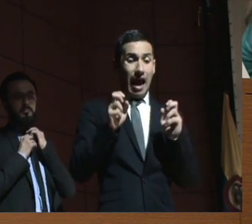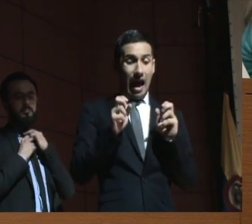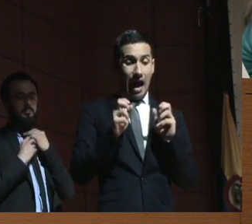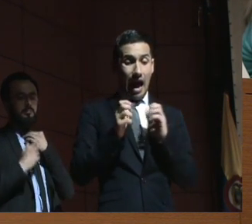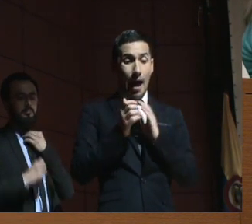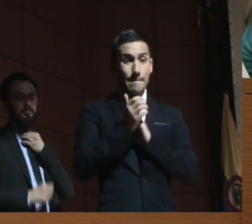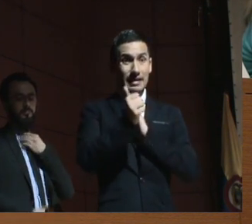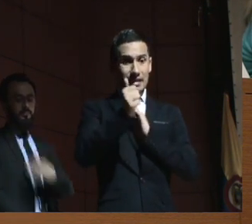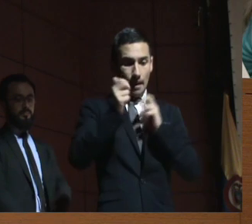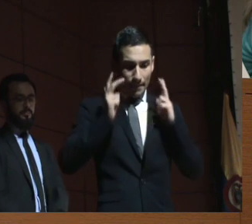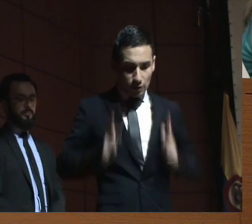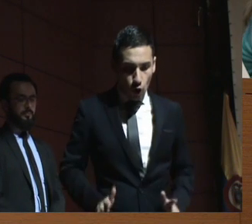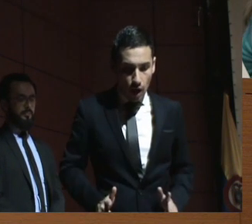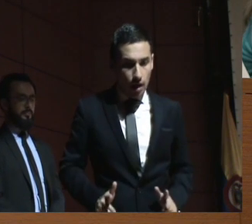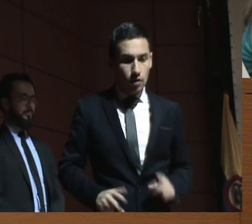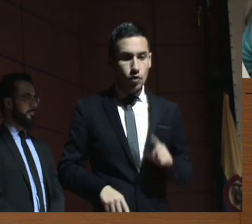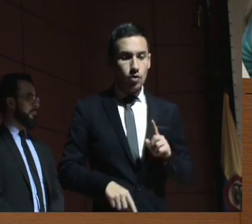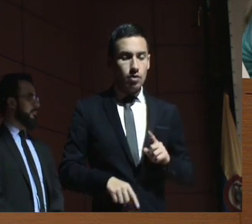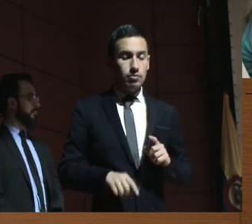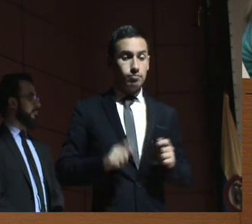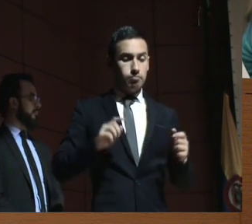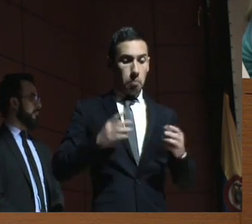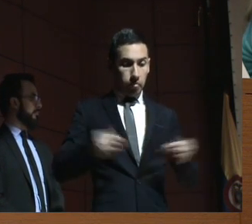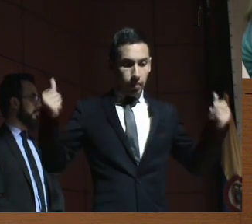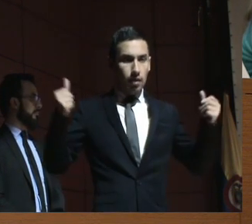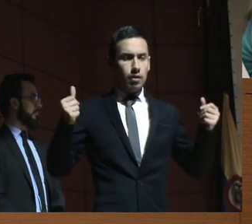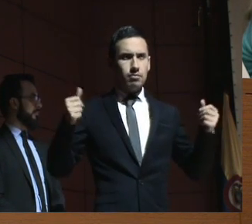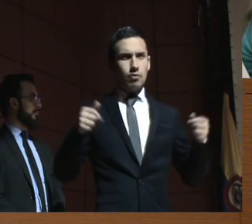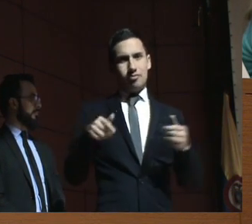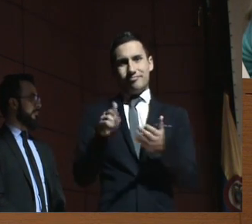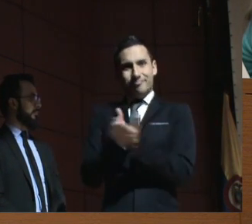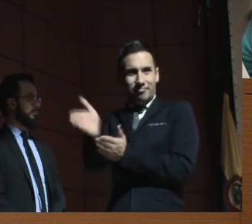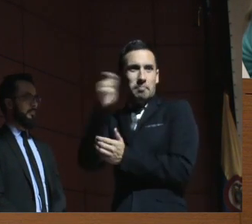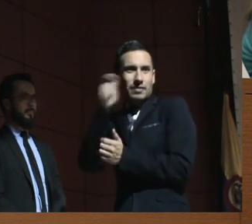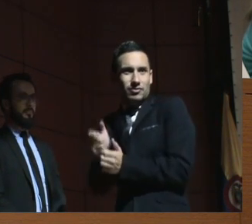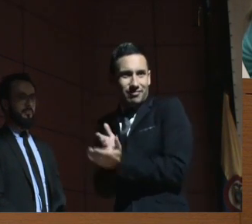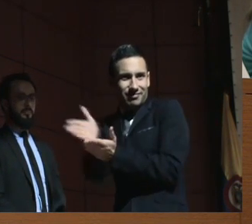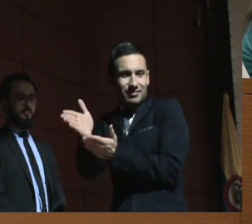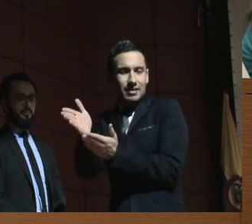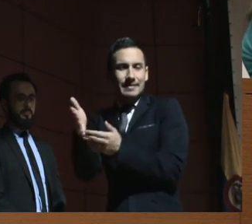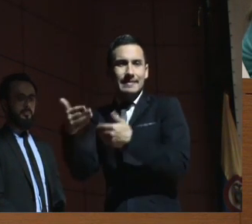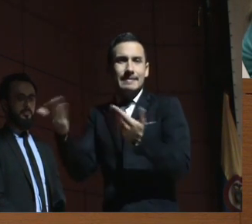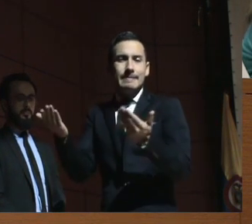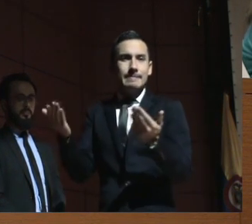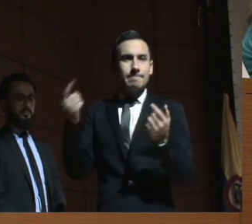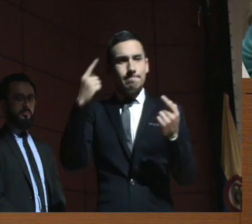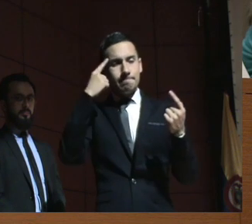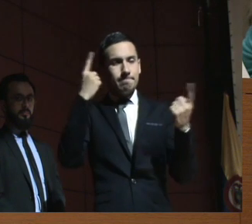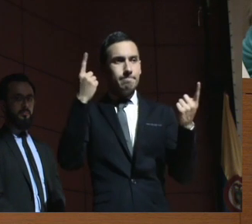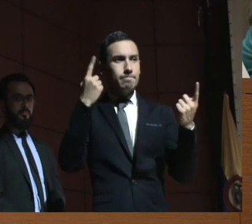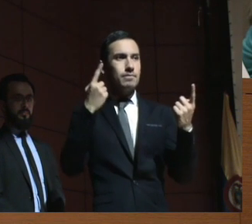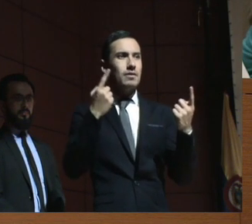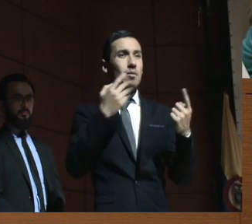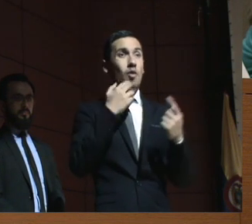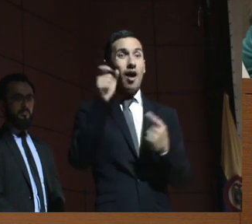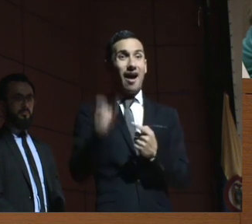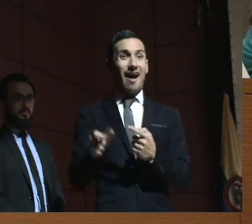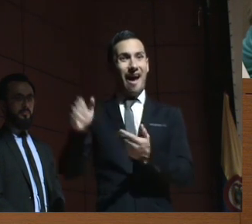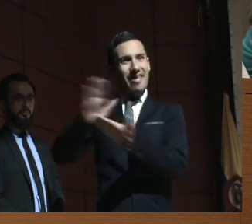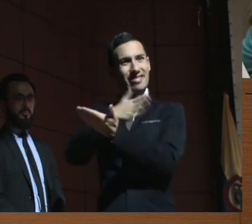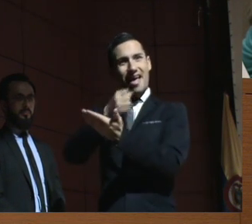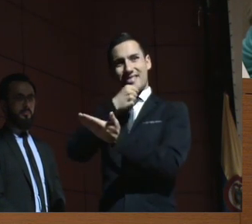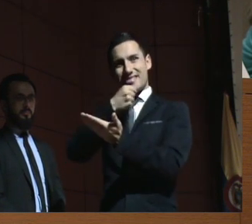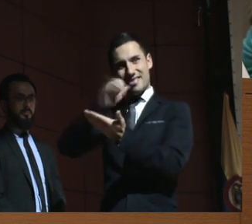y de ninguna manera. En todo caso, lo que habrá que asegurar es que las relaciones, en el caso de un cantante que